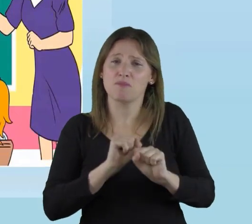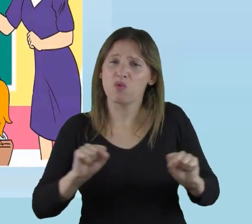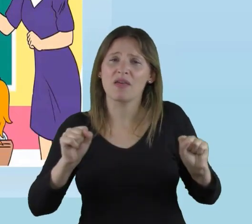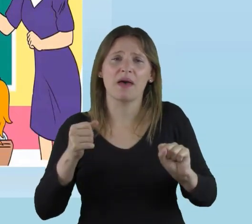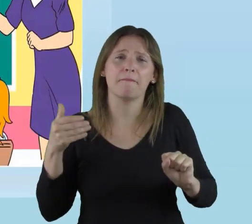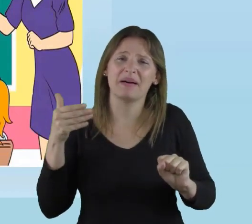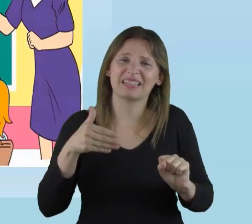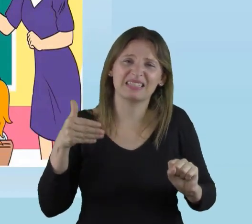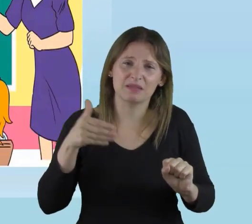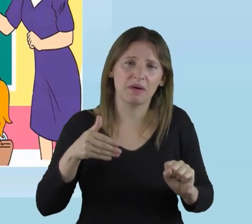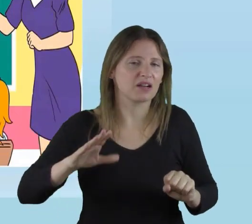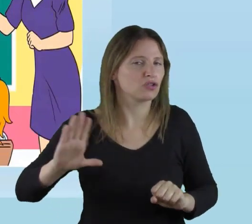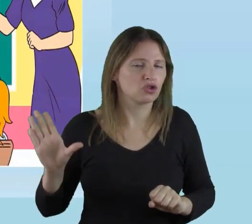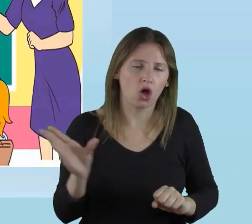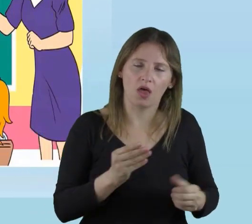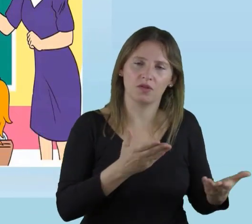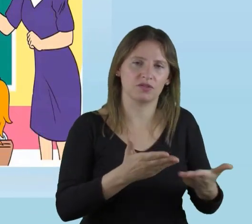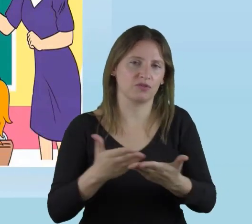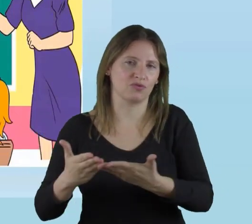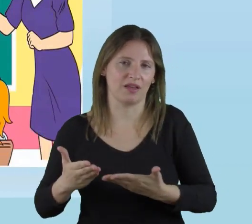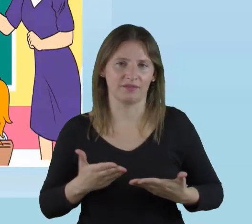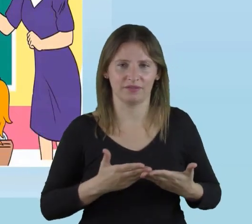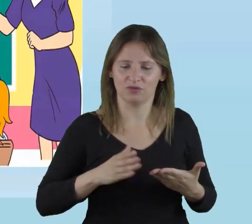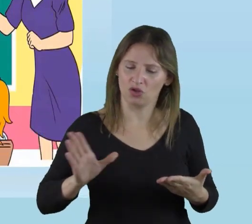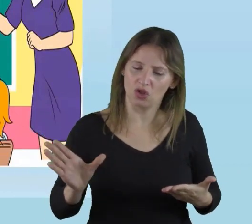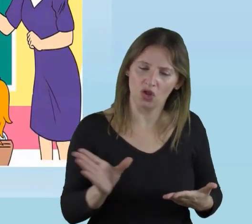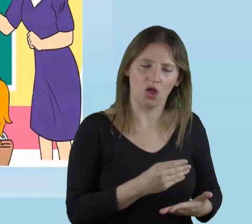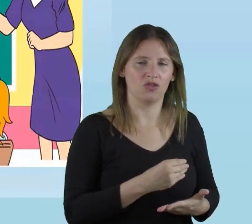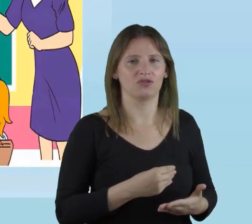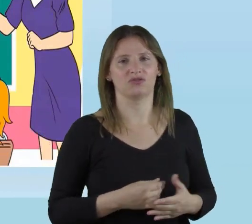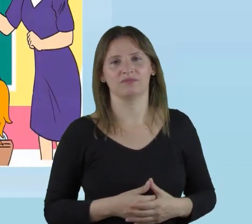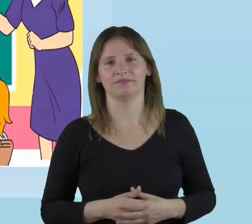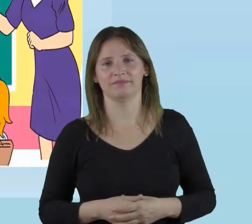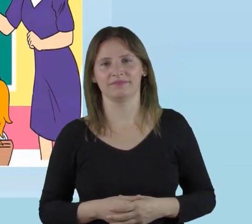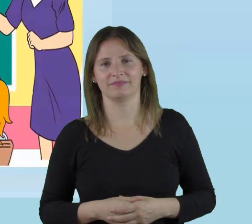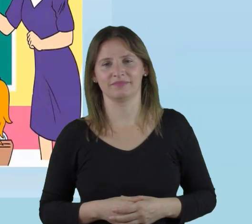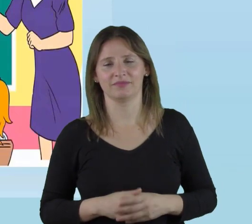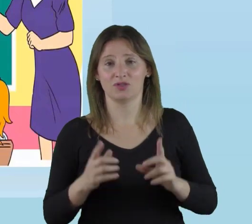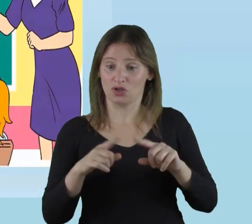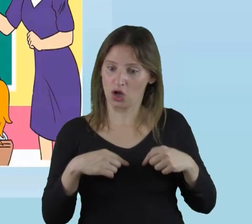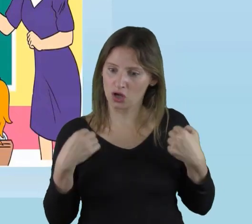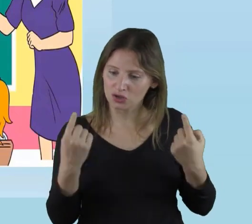cuenta a todos los estudiantes. Ningún estudiante se puede quedar fuera.